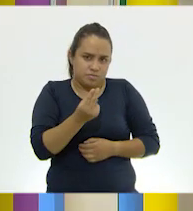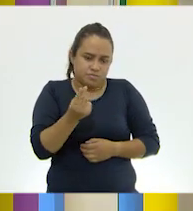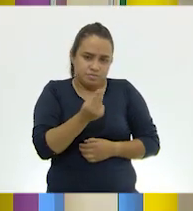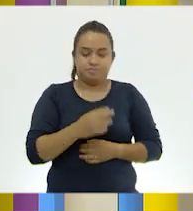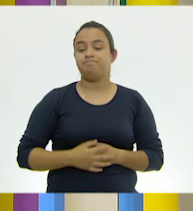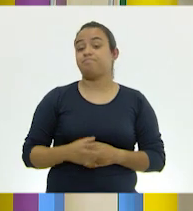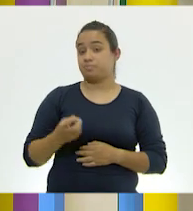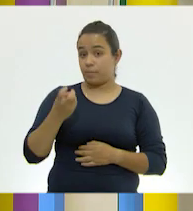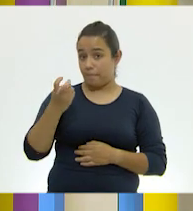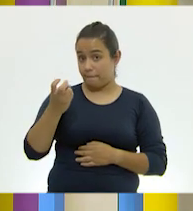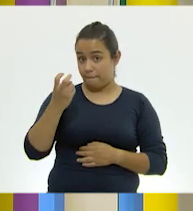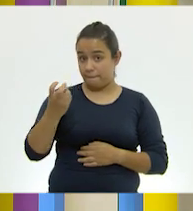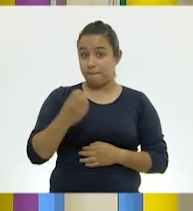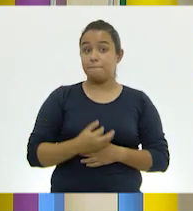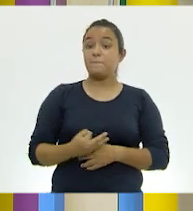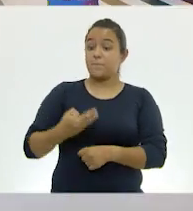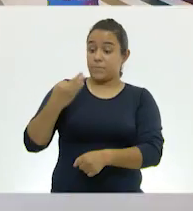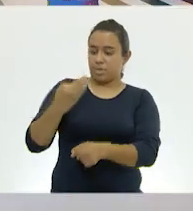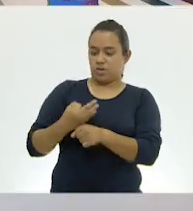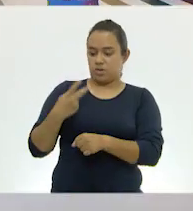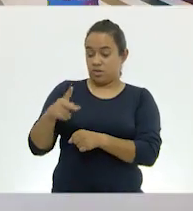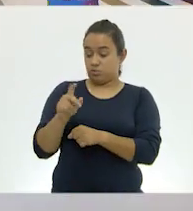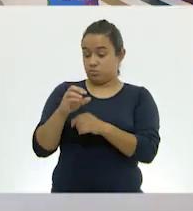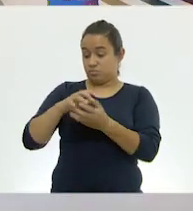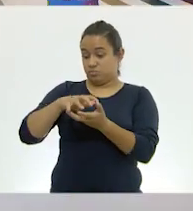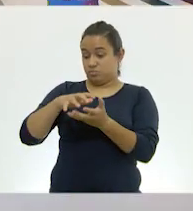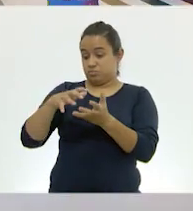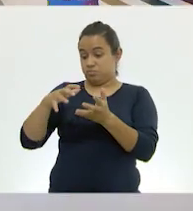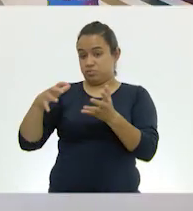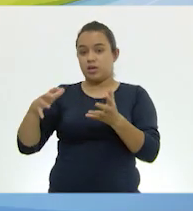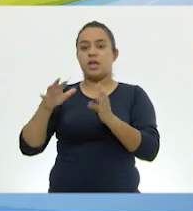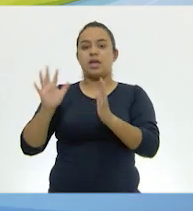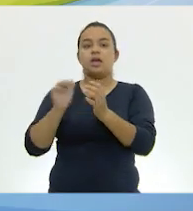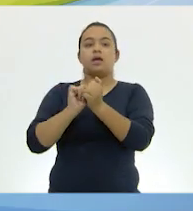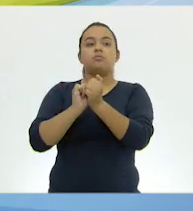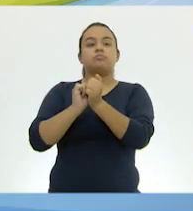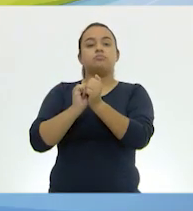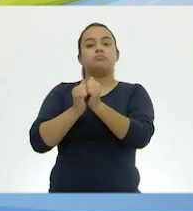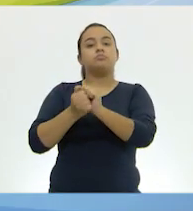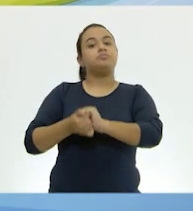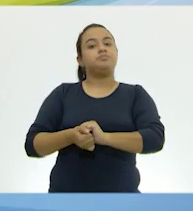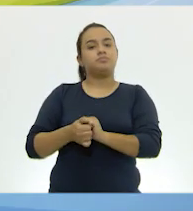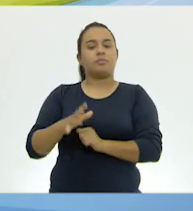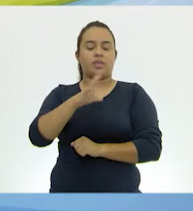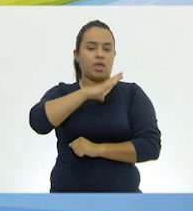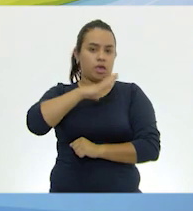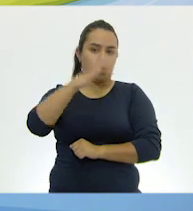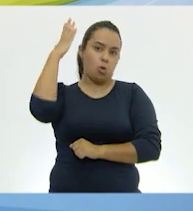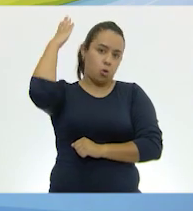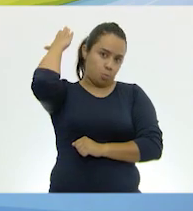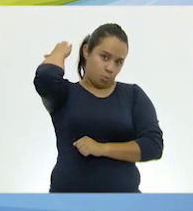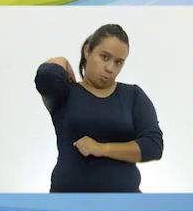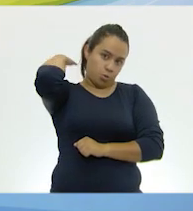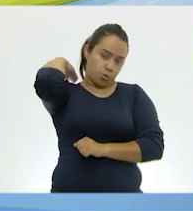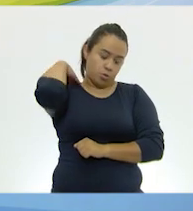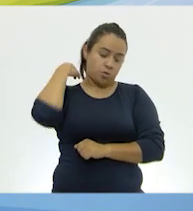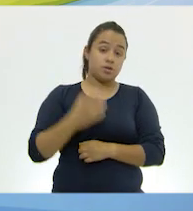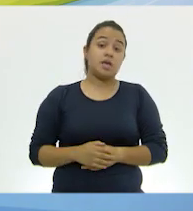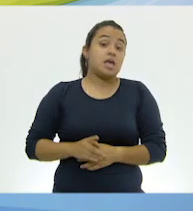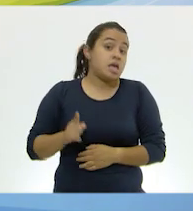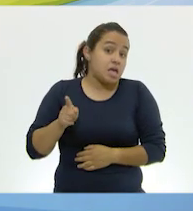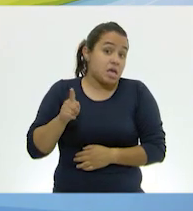Y entonces, en este momento de su desarrollo, también han desarrollado unos pulmones, que